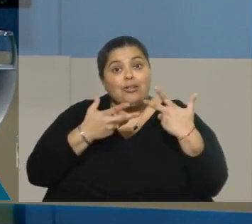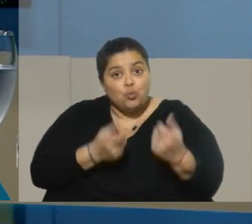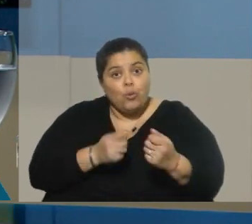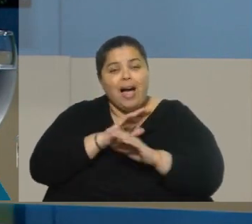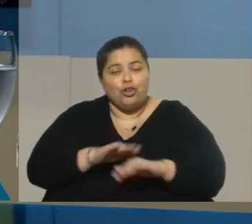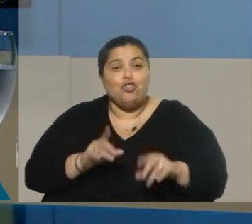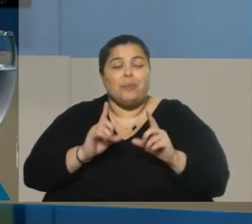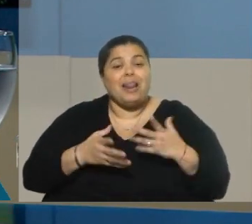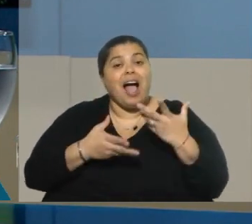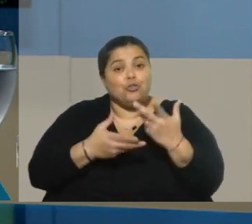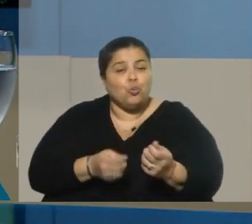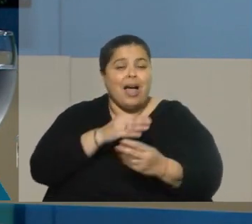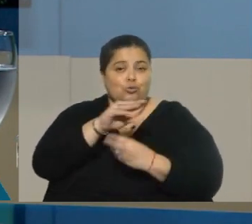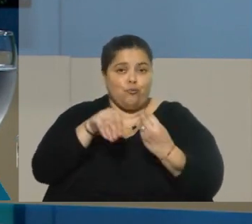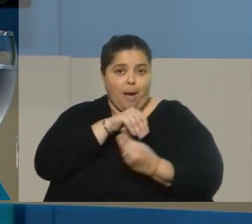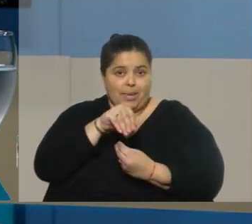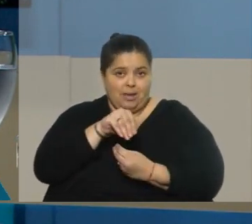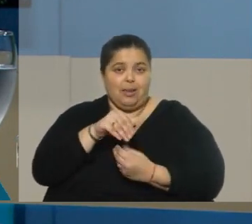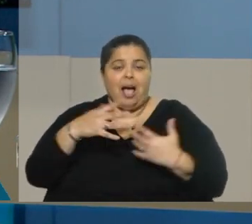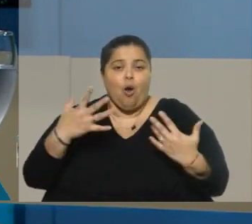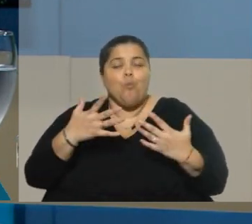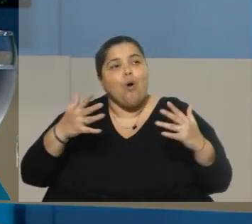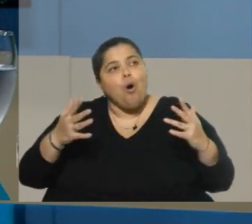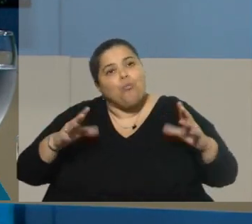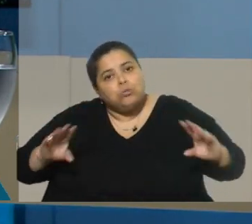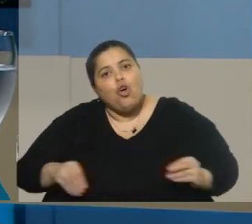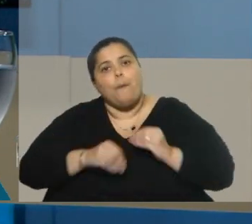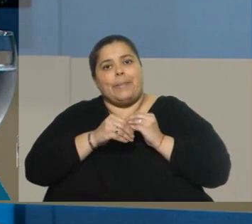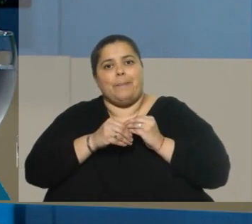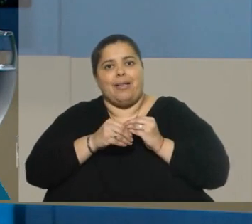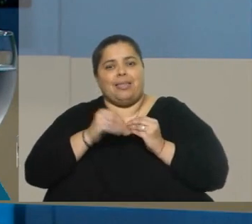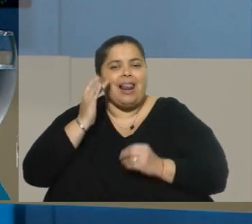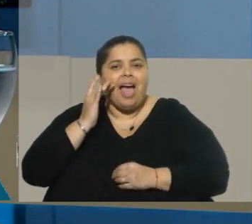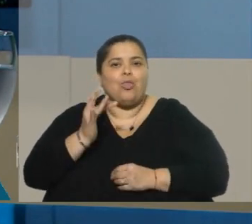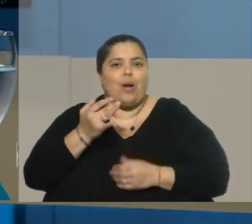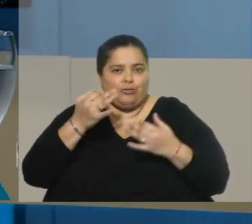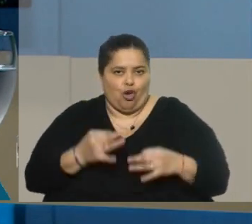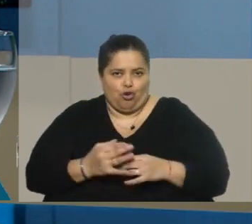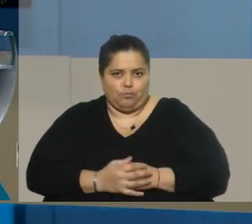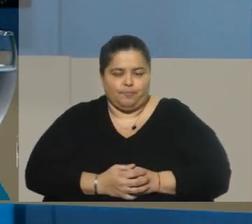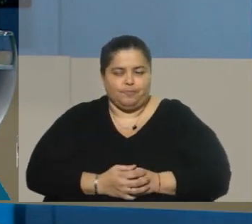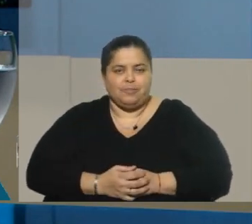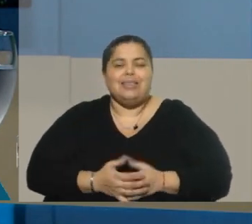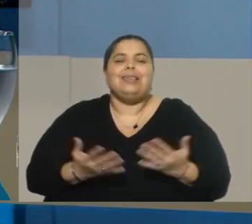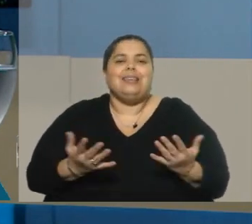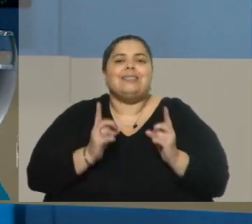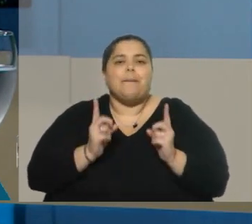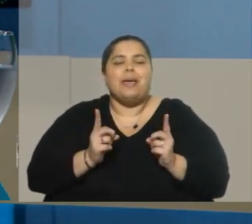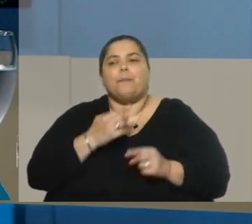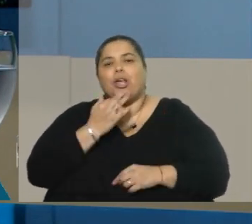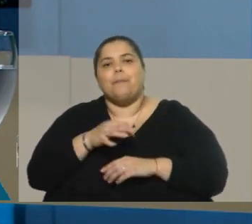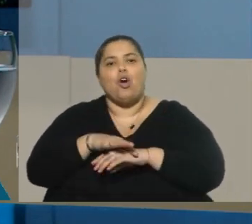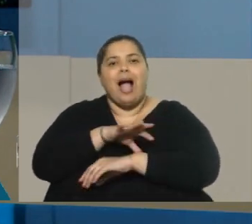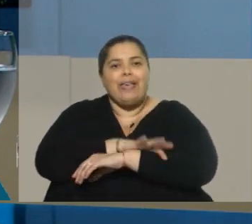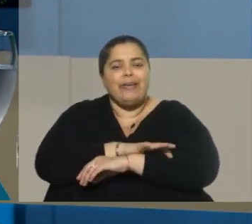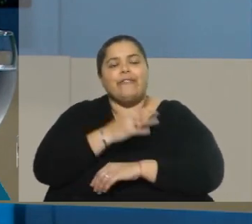familias en precisamente, bueno, la complementación a la educación formal en su caso. Y no solo eso, los CAIF, por